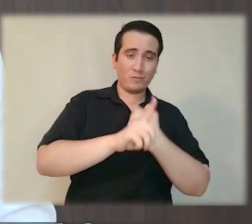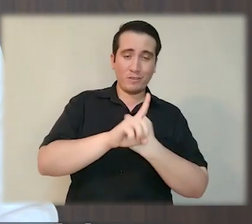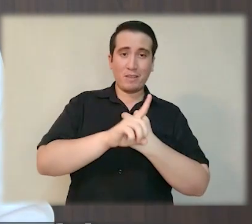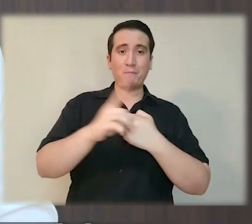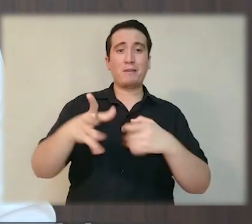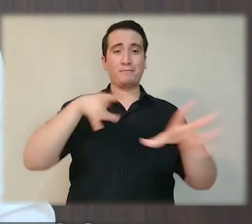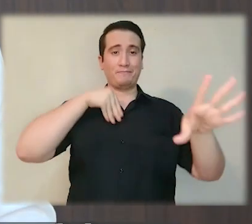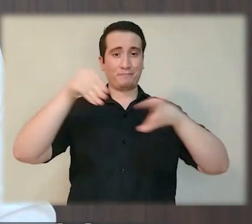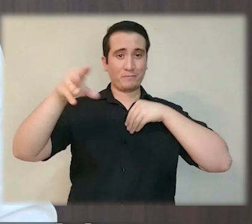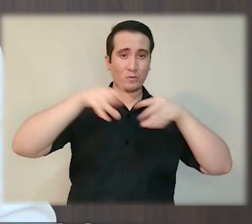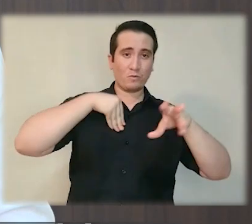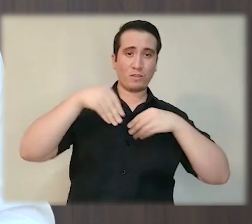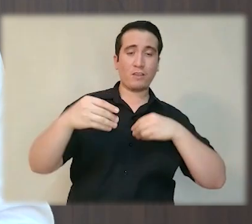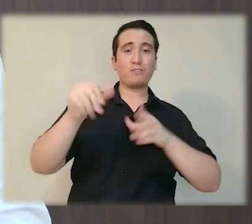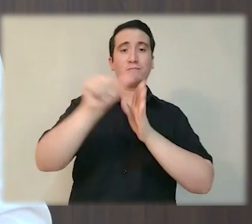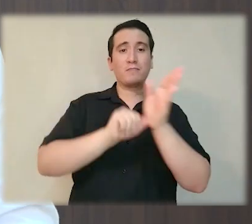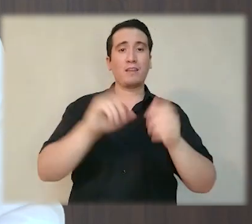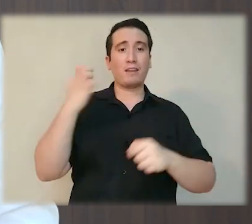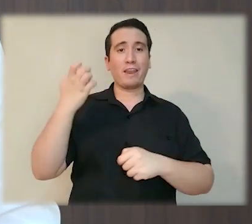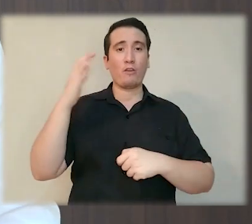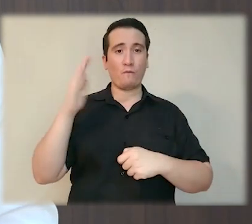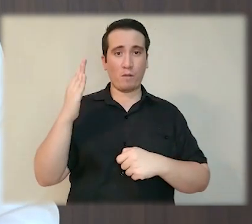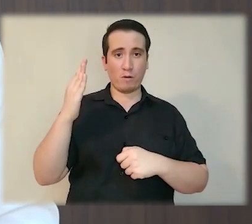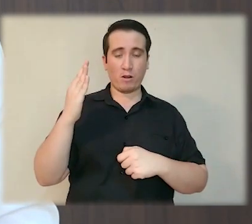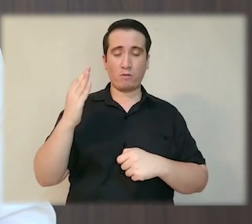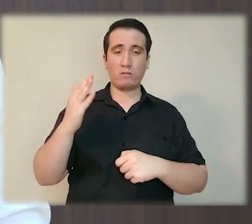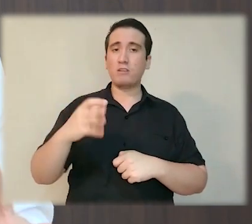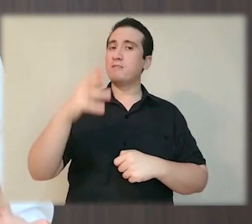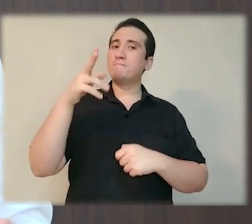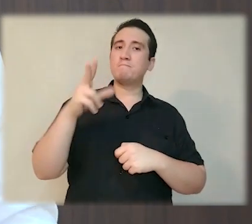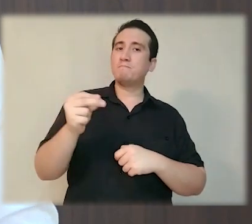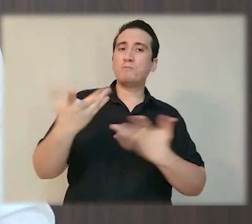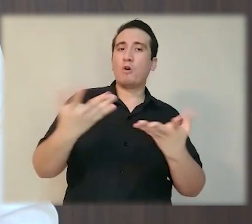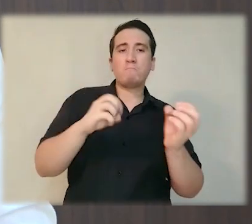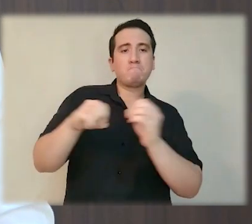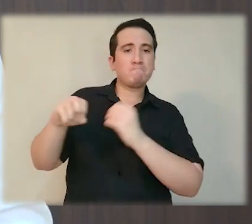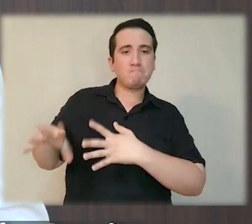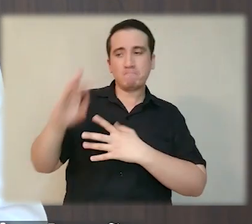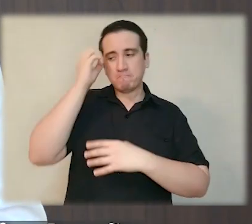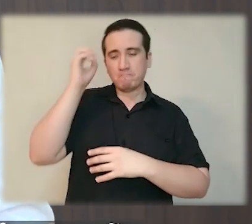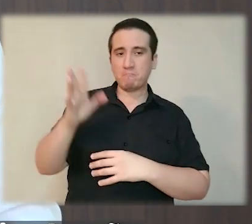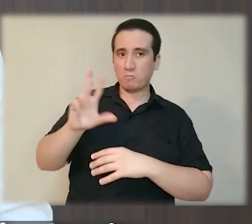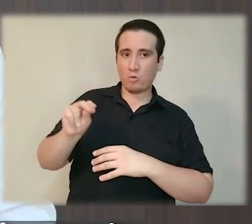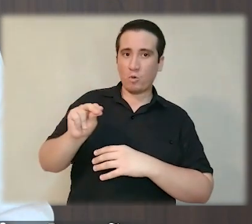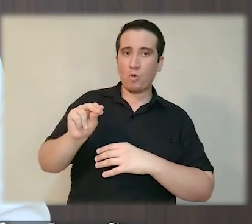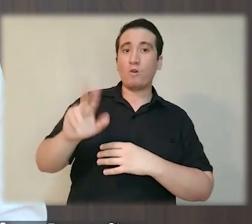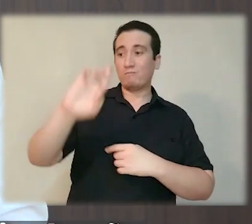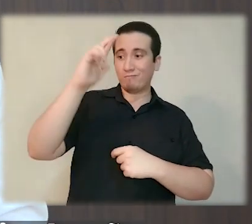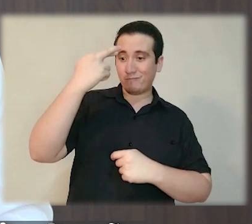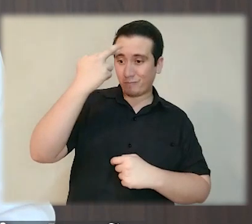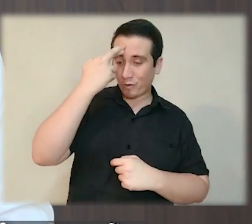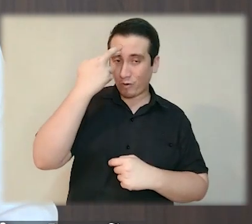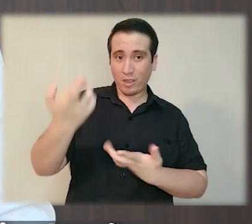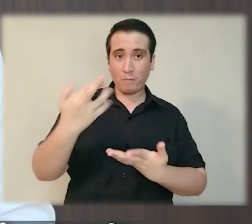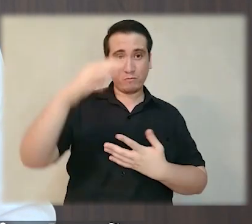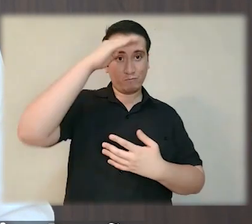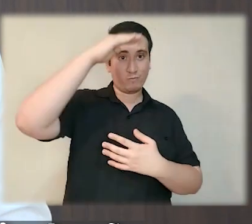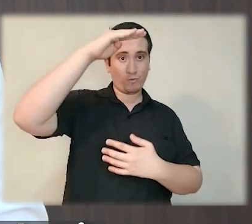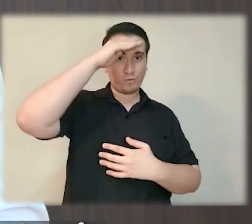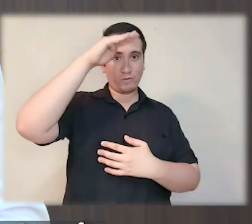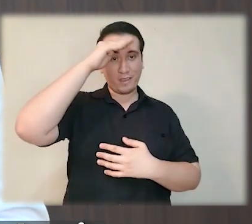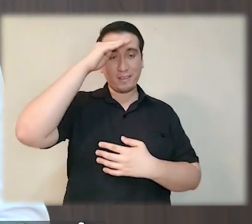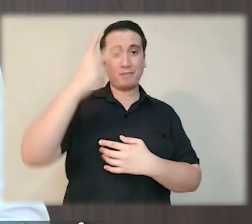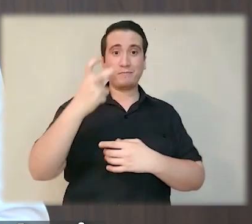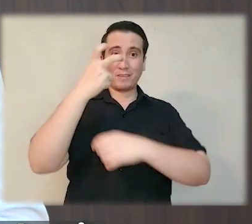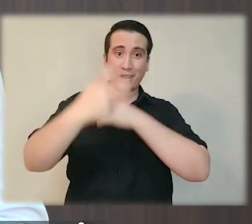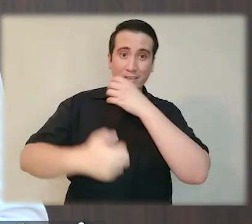en los meses de enero o febrero. Para evitar ese potencial rebrote, no bajemos la guardia. Tomemos conciencia de que esta Navidad y fin de año